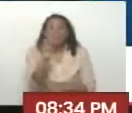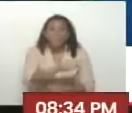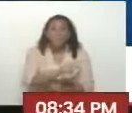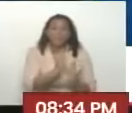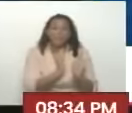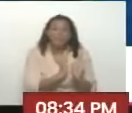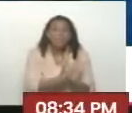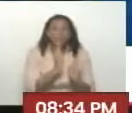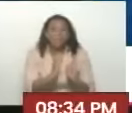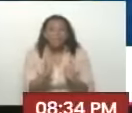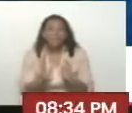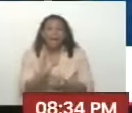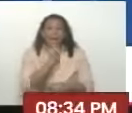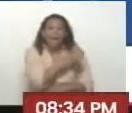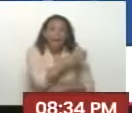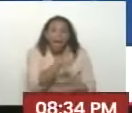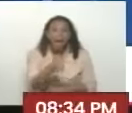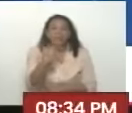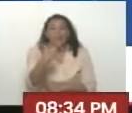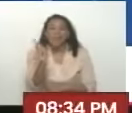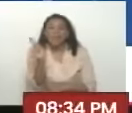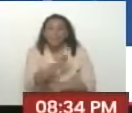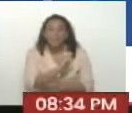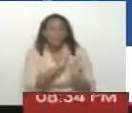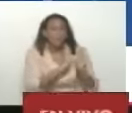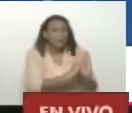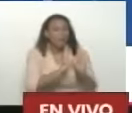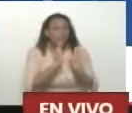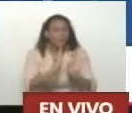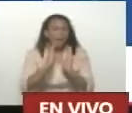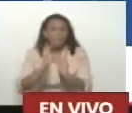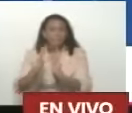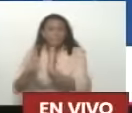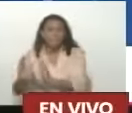Cada trimestre Un proyecto Prioritario